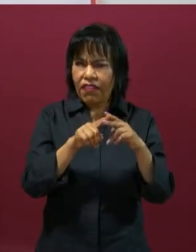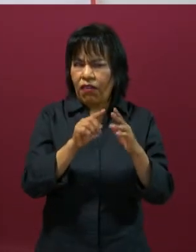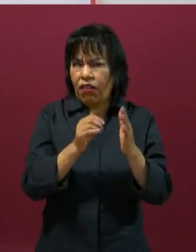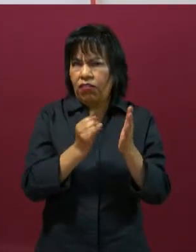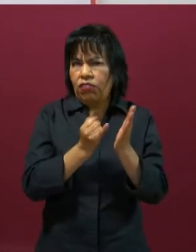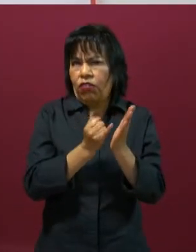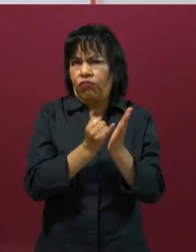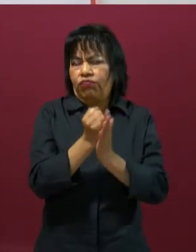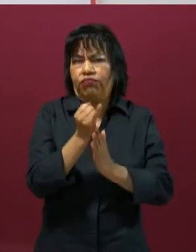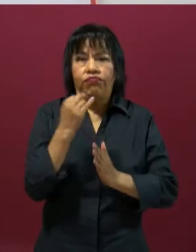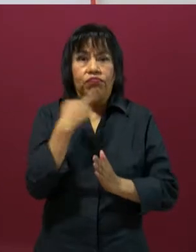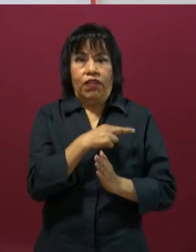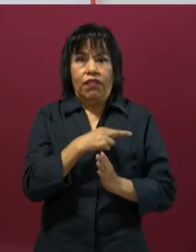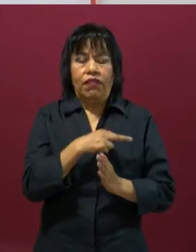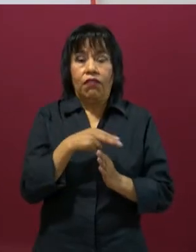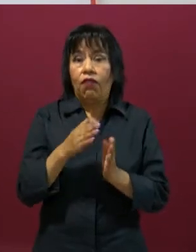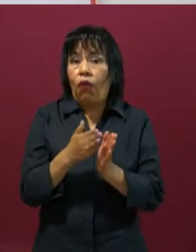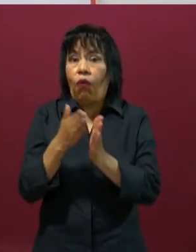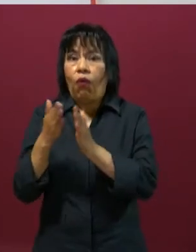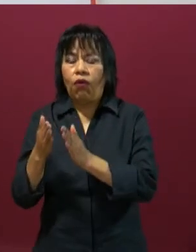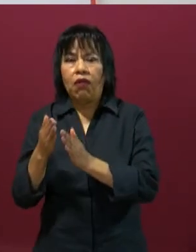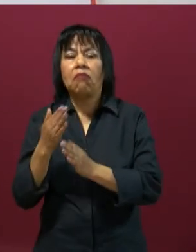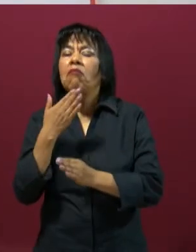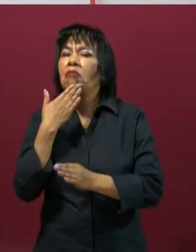y una decisión asertiva.